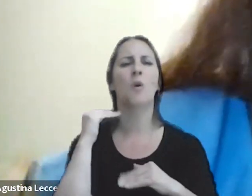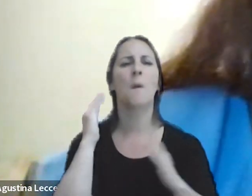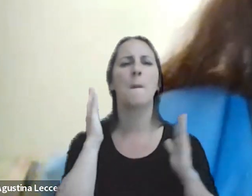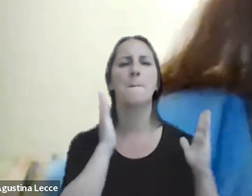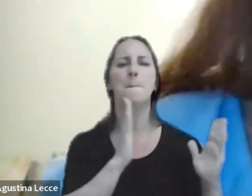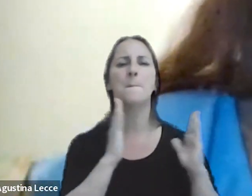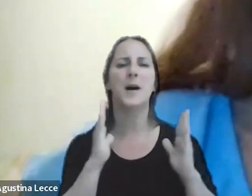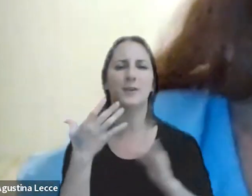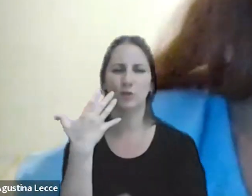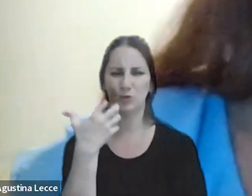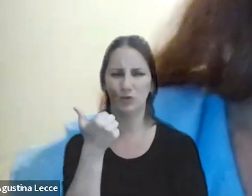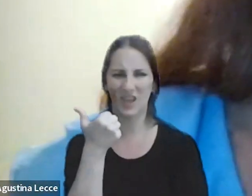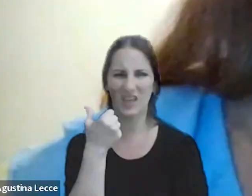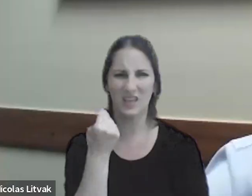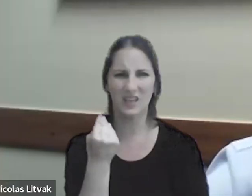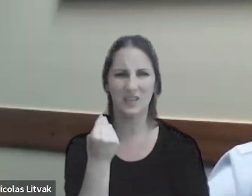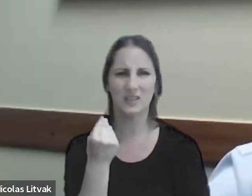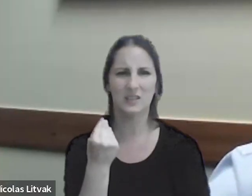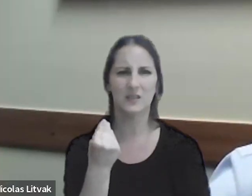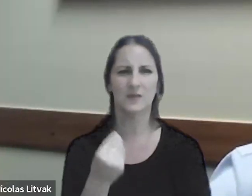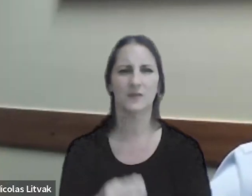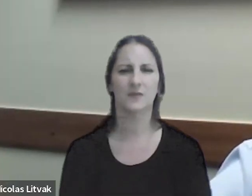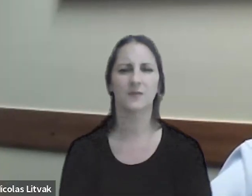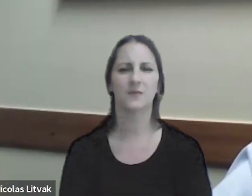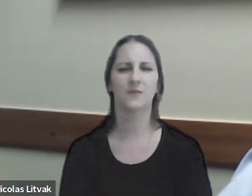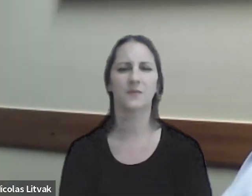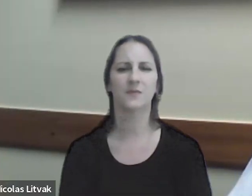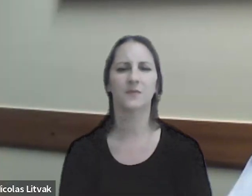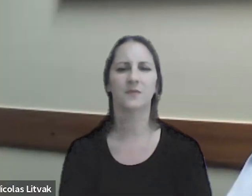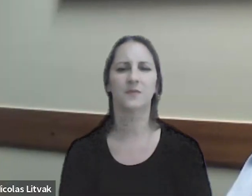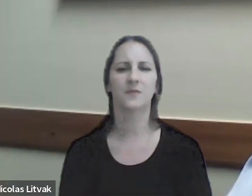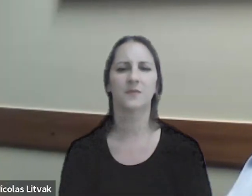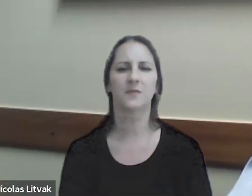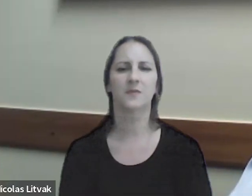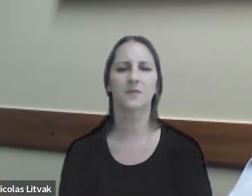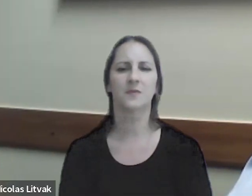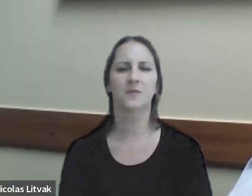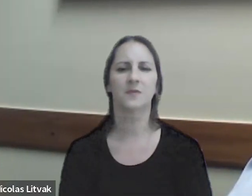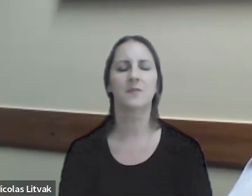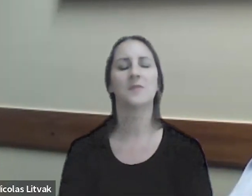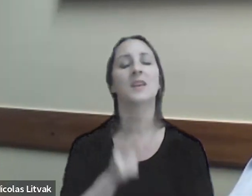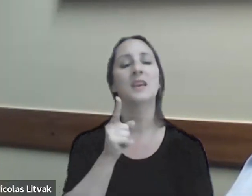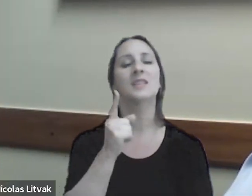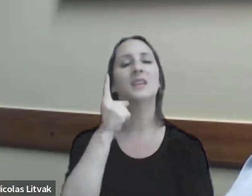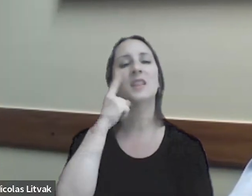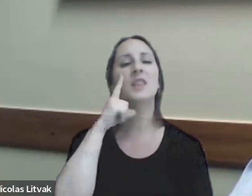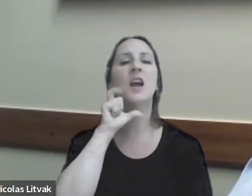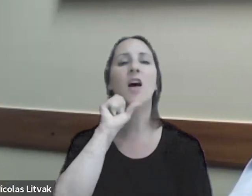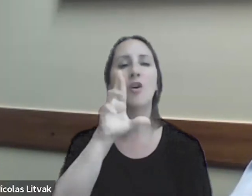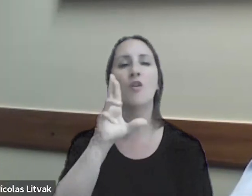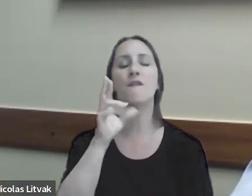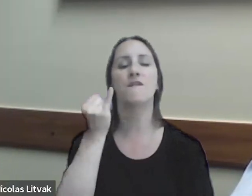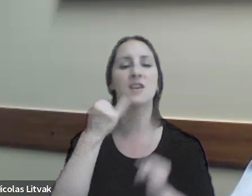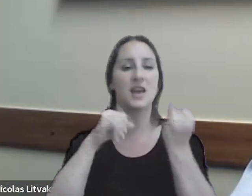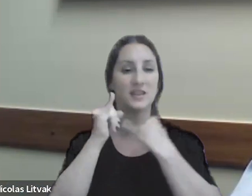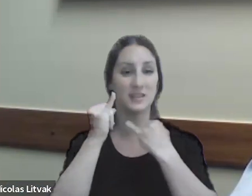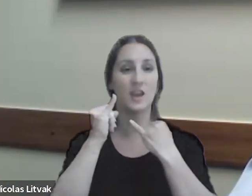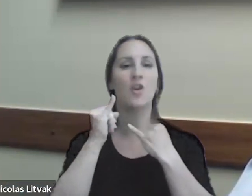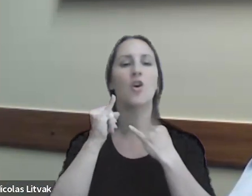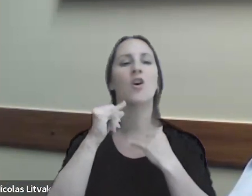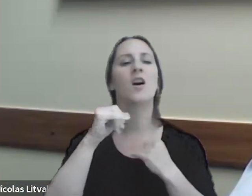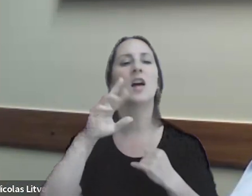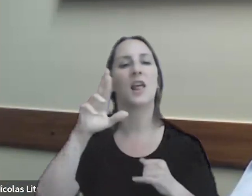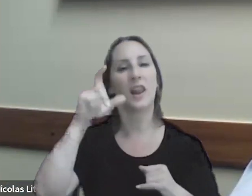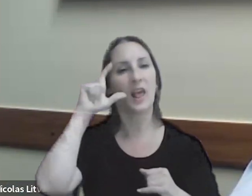justo en una de las el indicador el indicador financiero relevante o profit level indicator